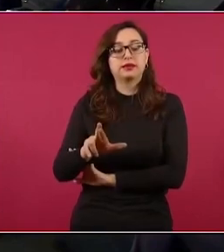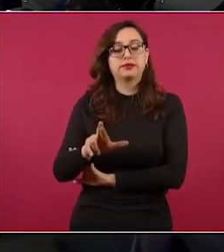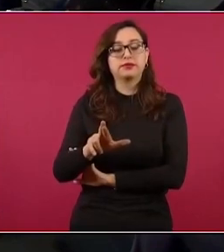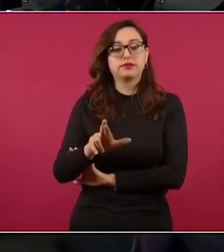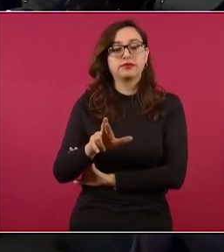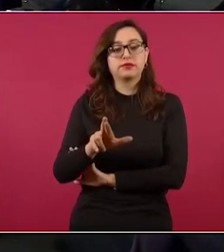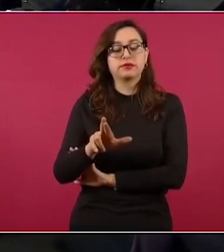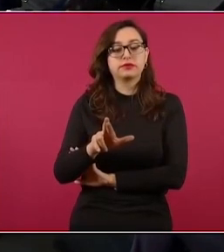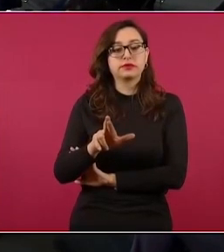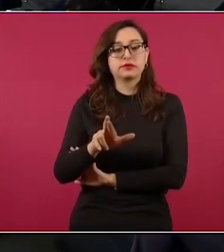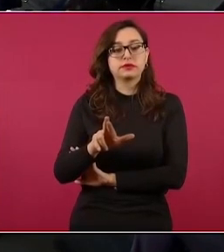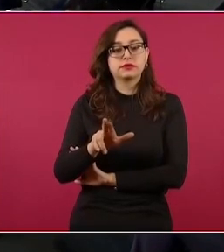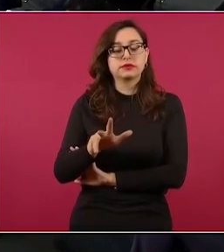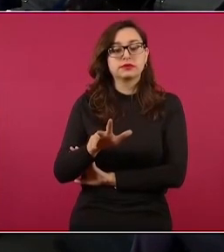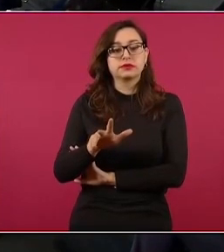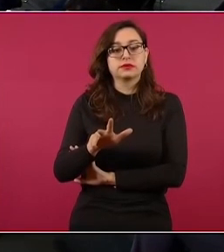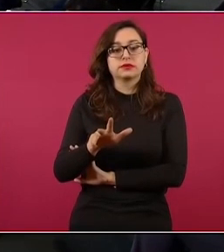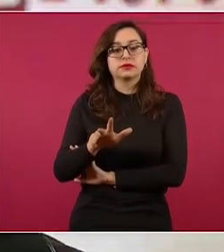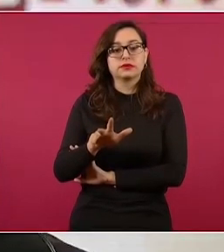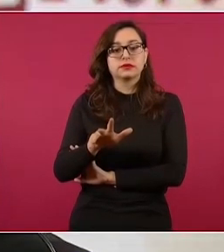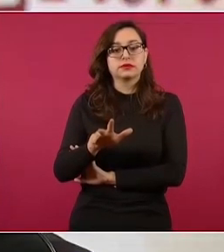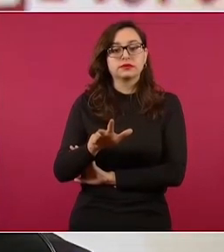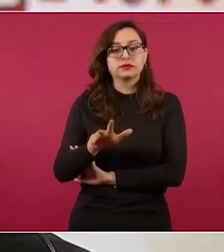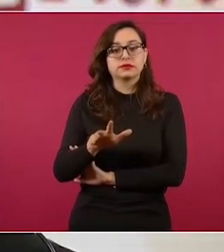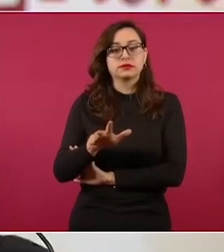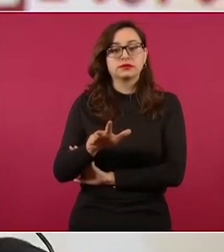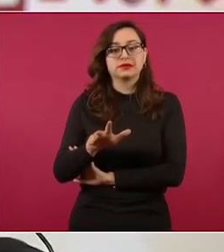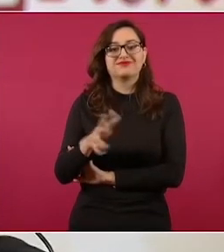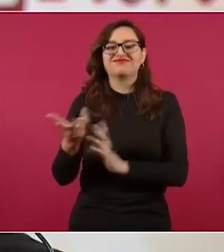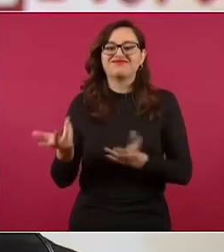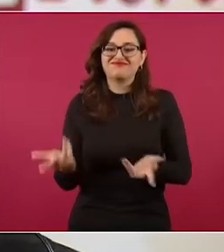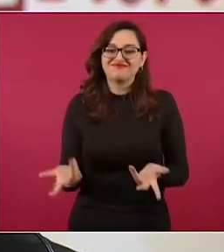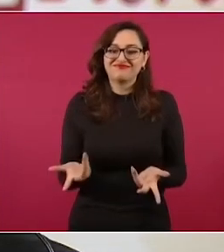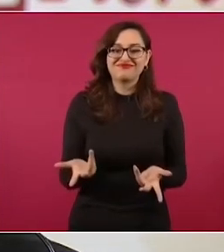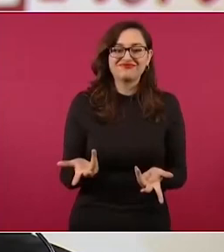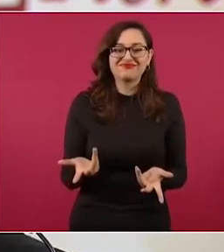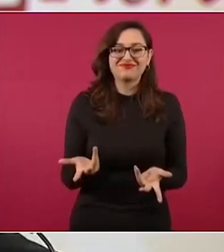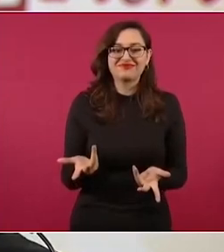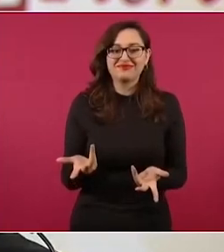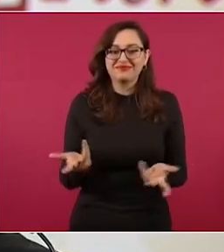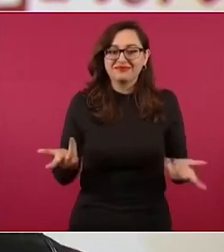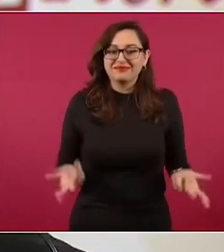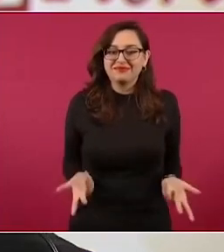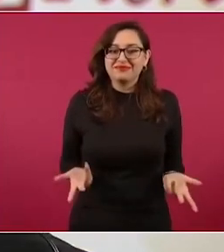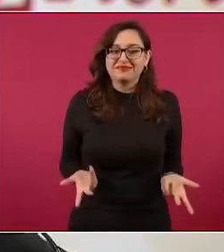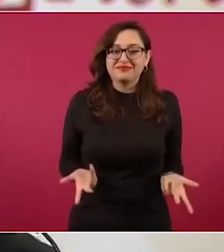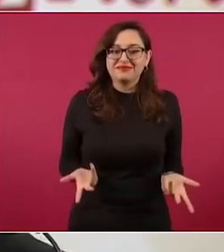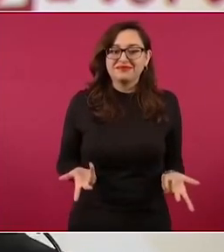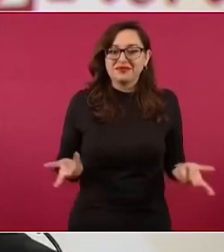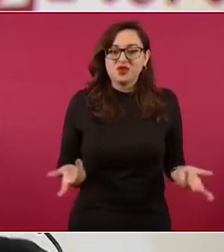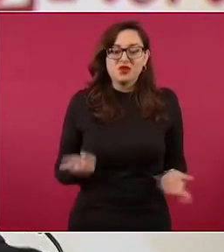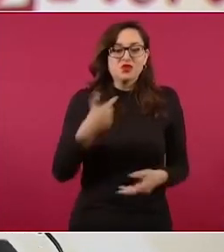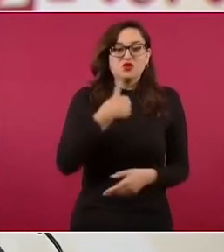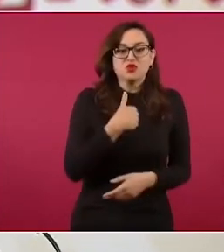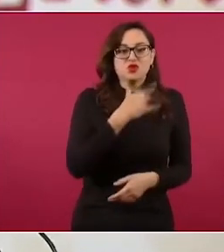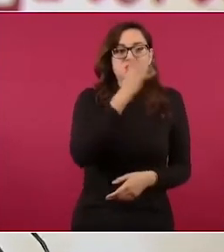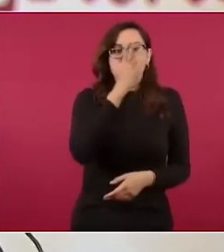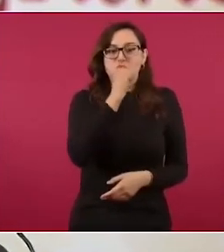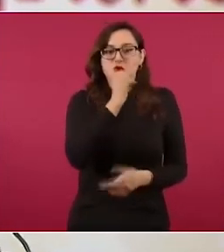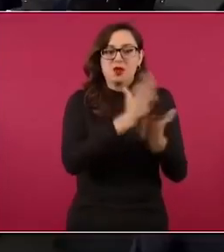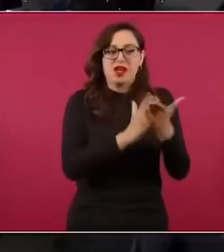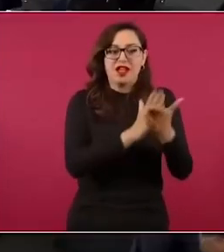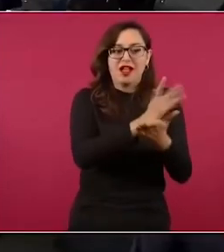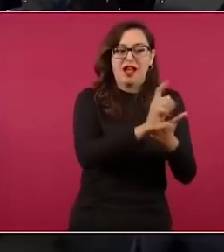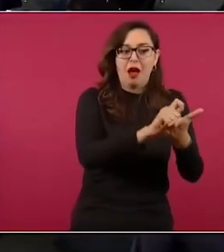Bueno, yo no podría cuidar el lugar de México si no tengo el respaldo del presidente, salvo que me digan, no, no lo